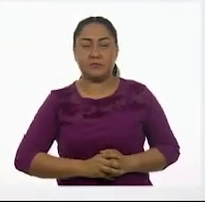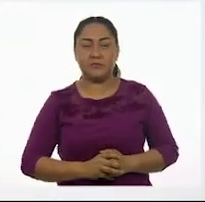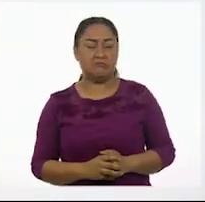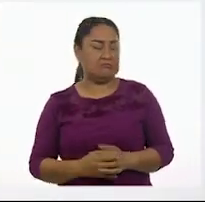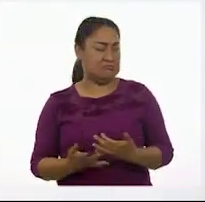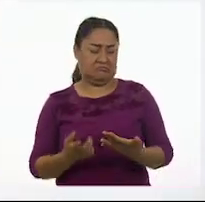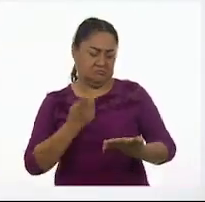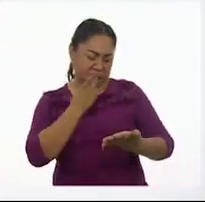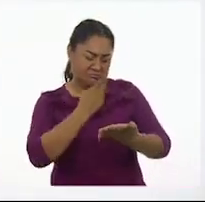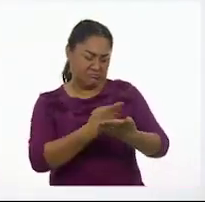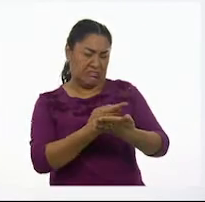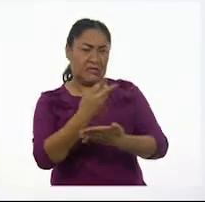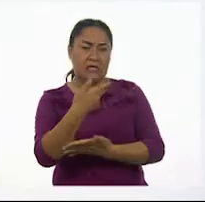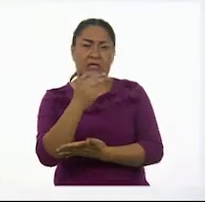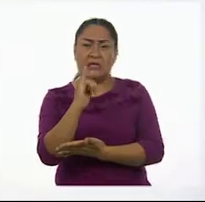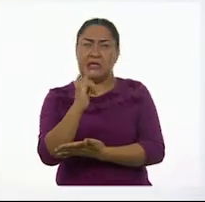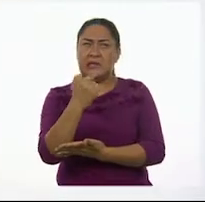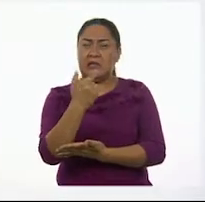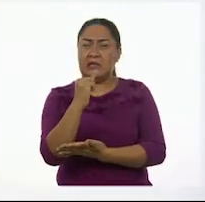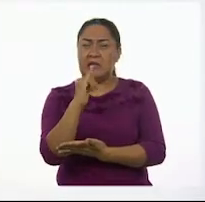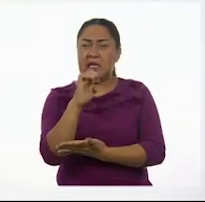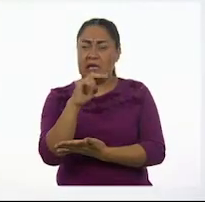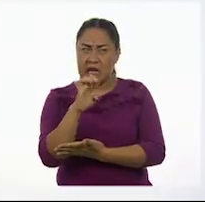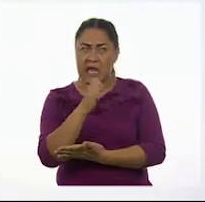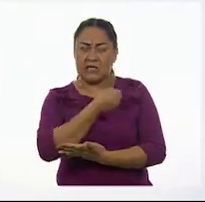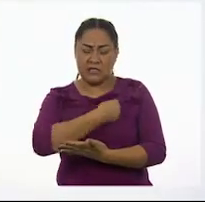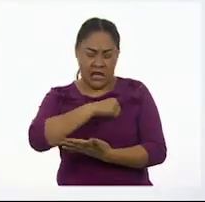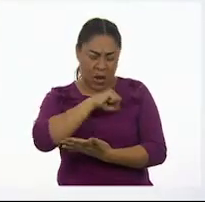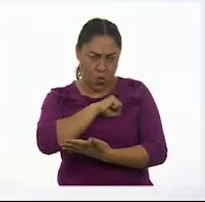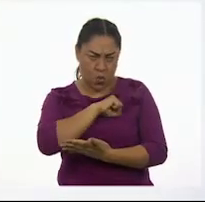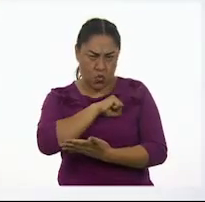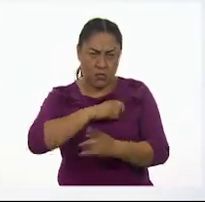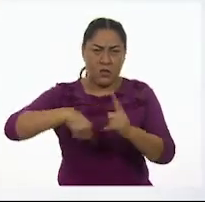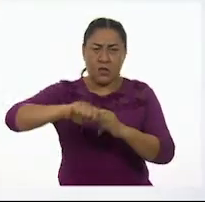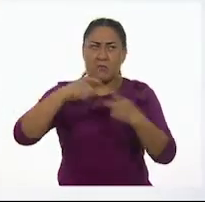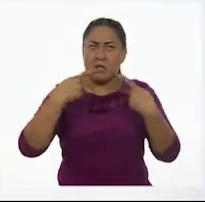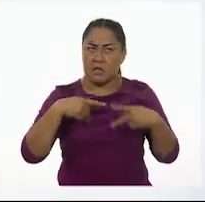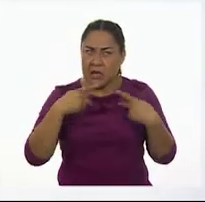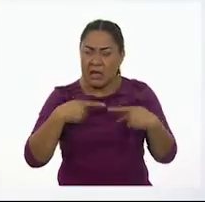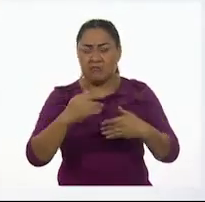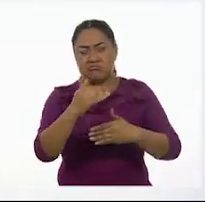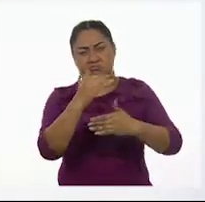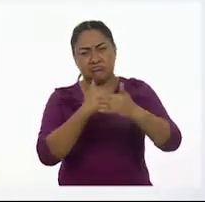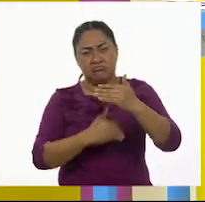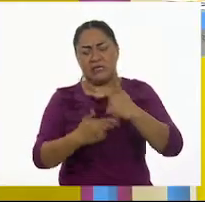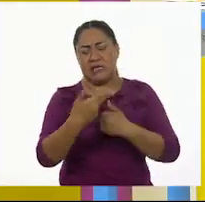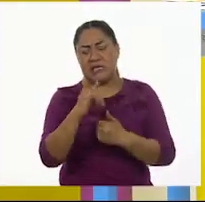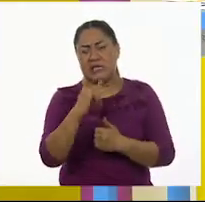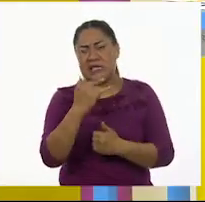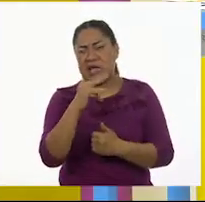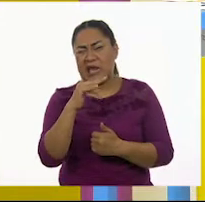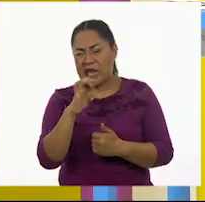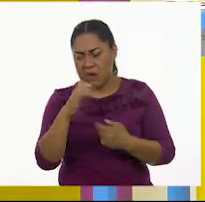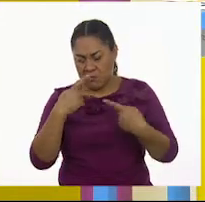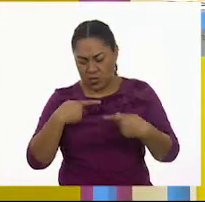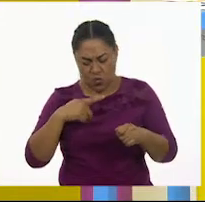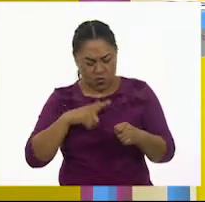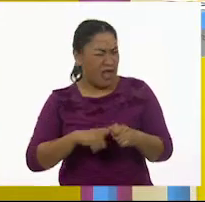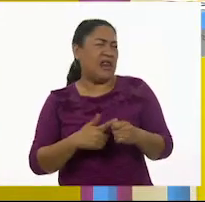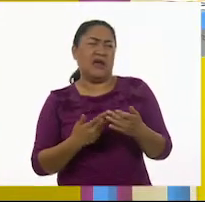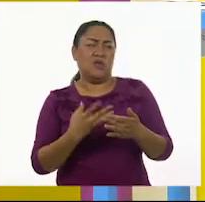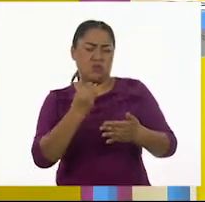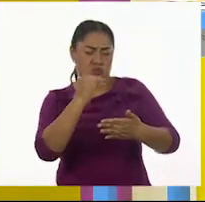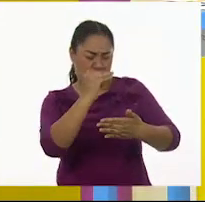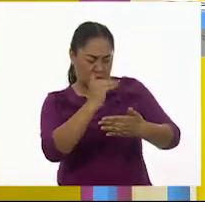Porque dice aquí higiene y salud pública, higiene personal, higiene familiar. Se repite mucho. Sí, yo creo que es importante saber qué es higiene.